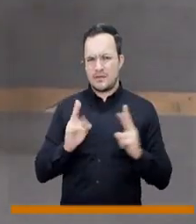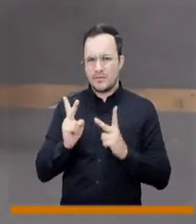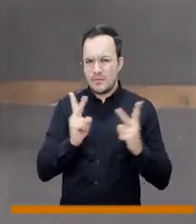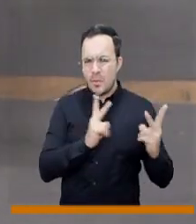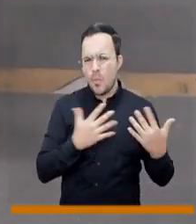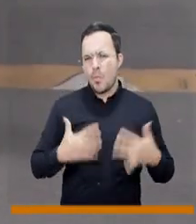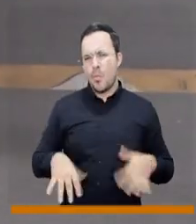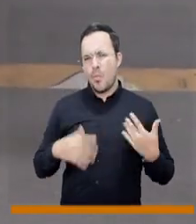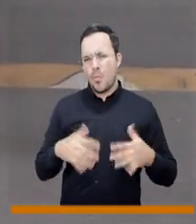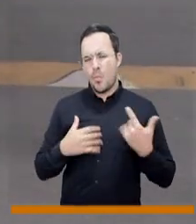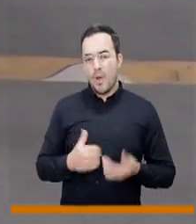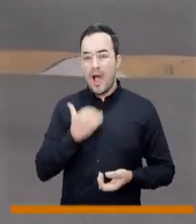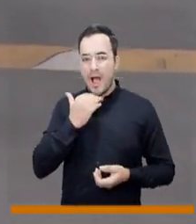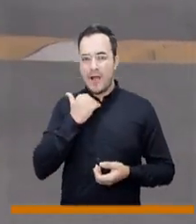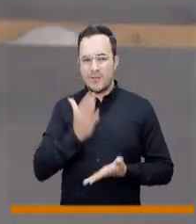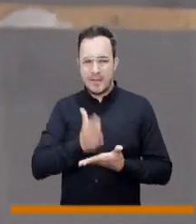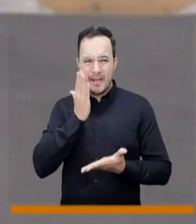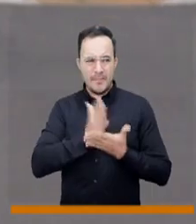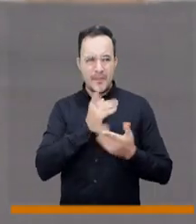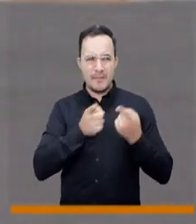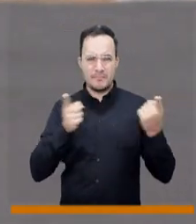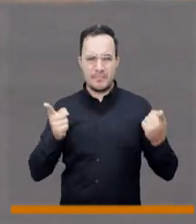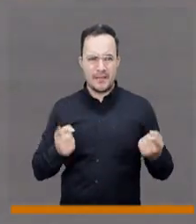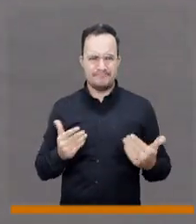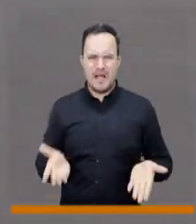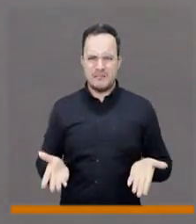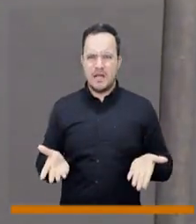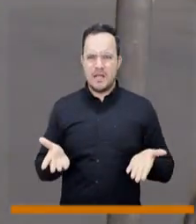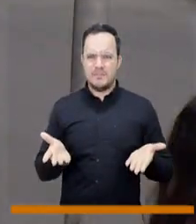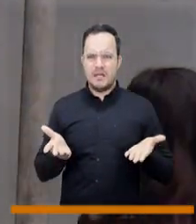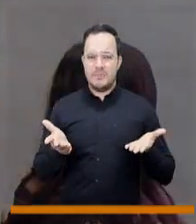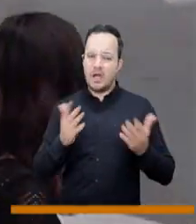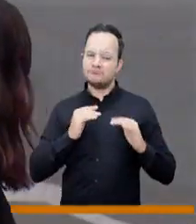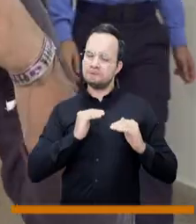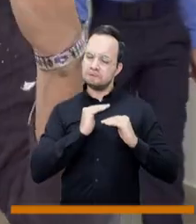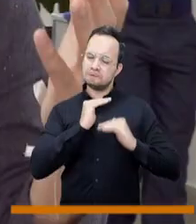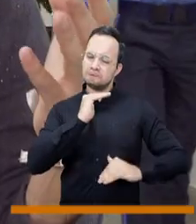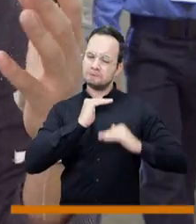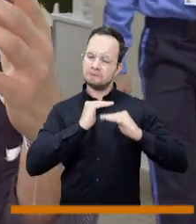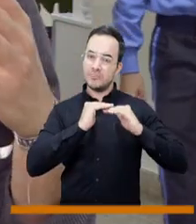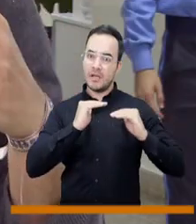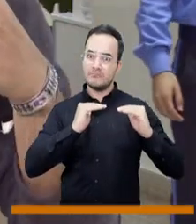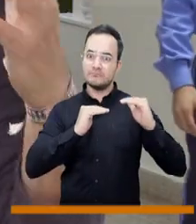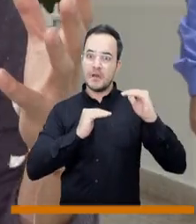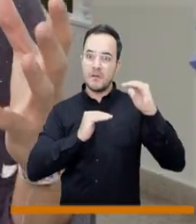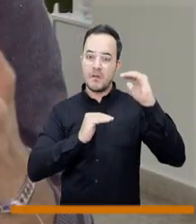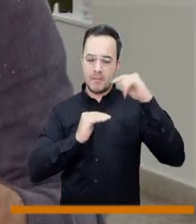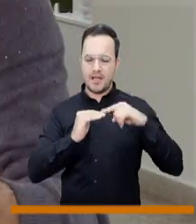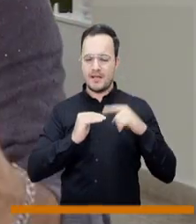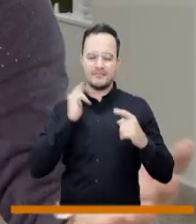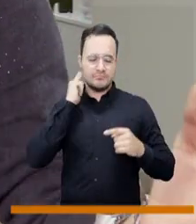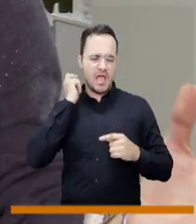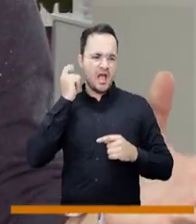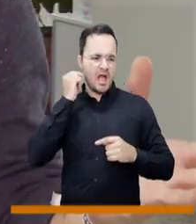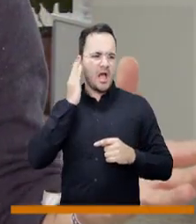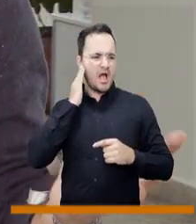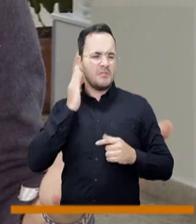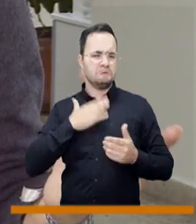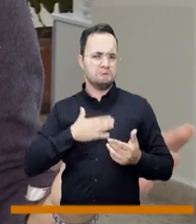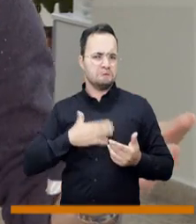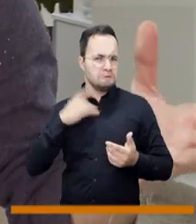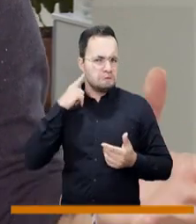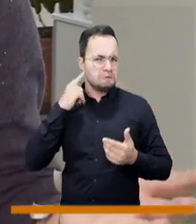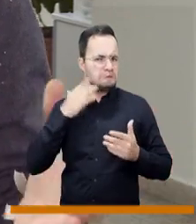absolutamente evidente porque cuando se superan, digamos, los índices mínimos de ruido tolerables por